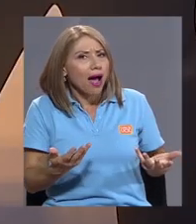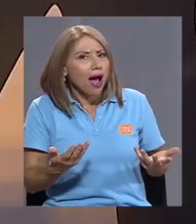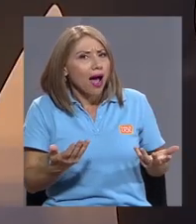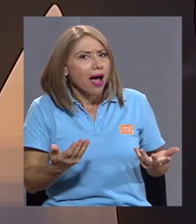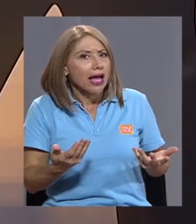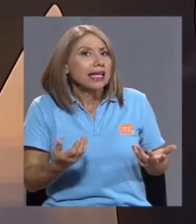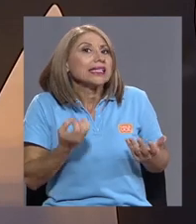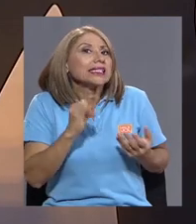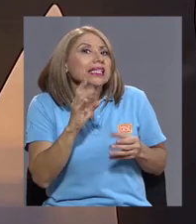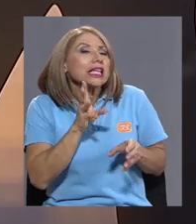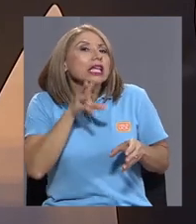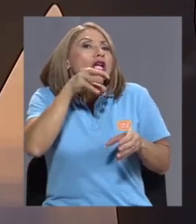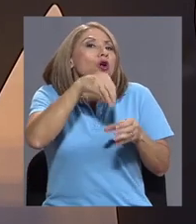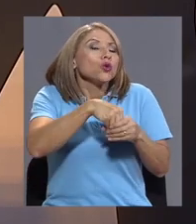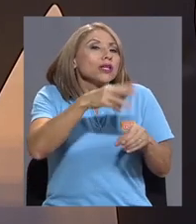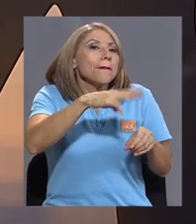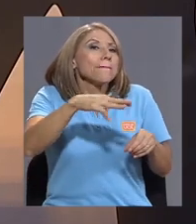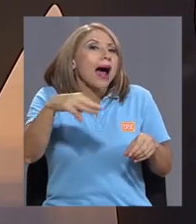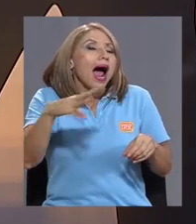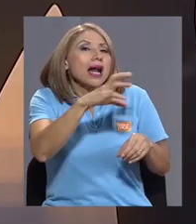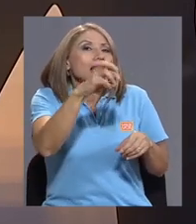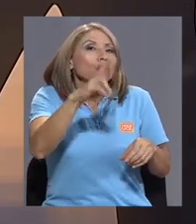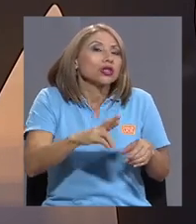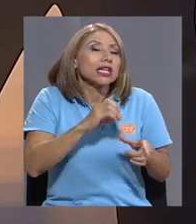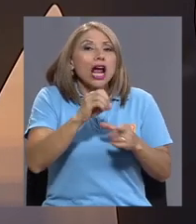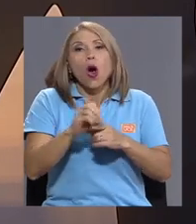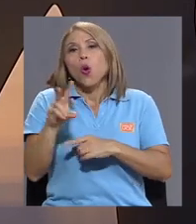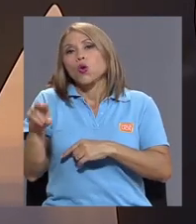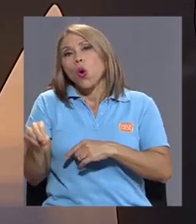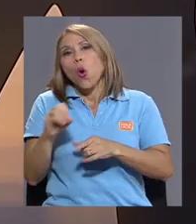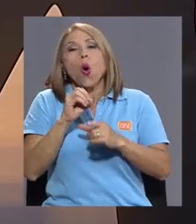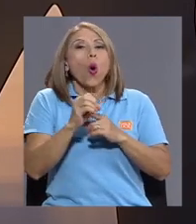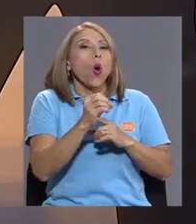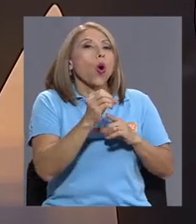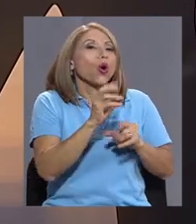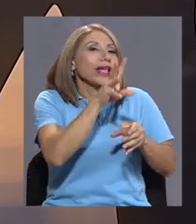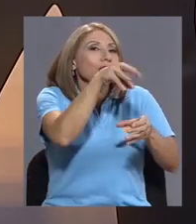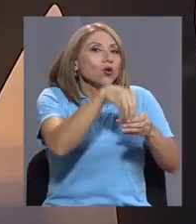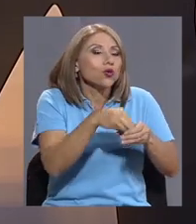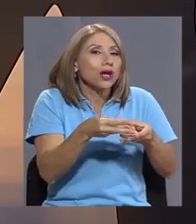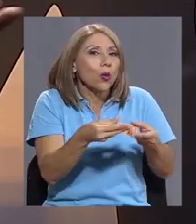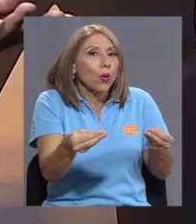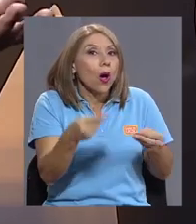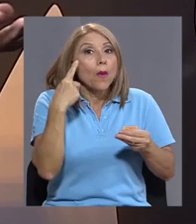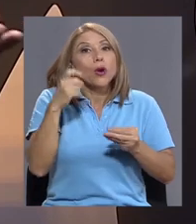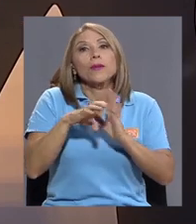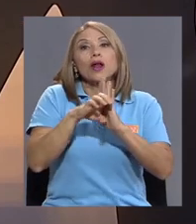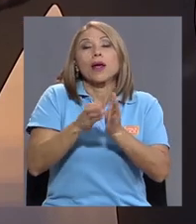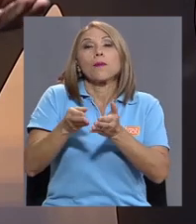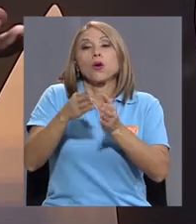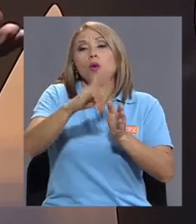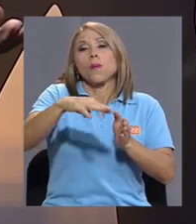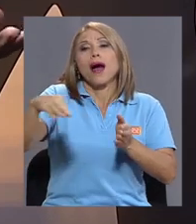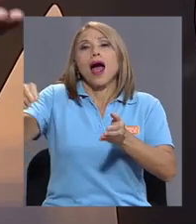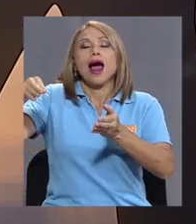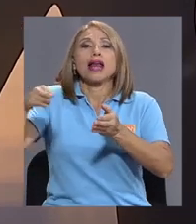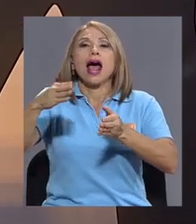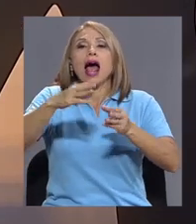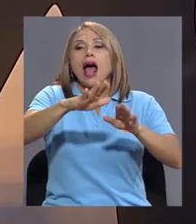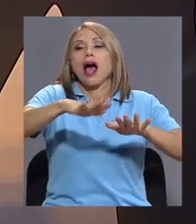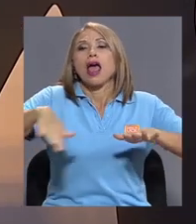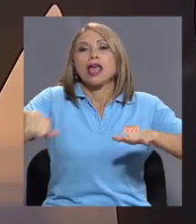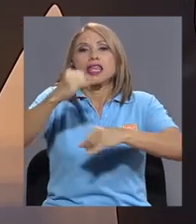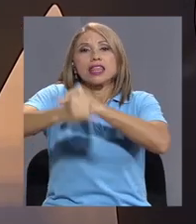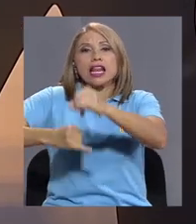O si incluye los mares territoriales o no, o son la parte terrestre, porque el barco viene emitiendo en aguas internacionales, pero